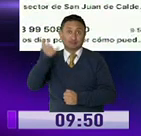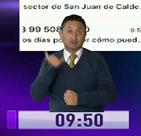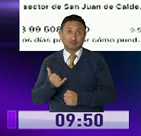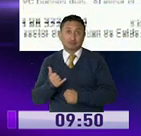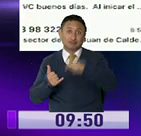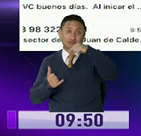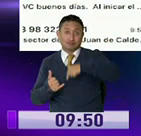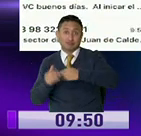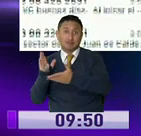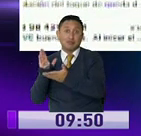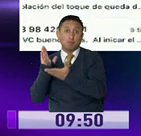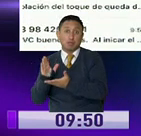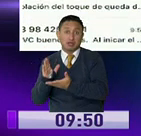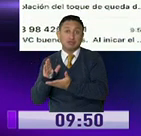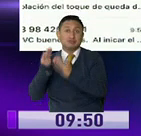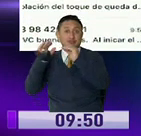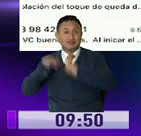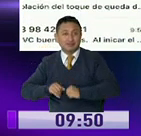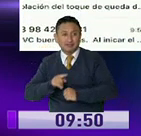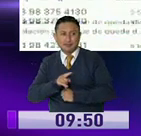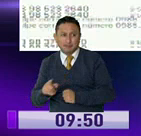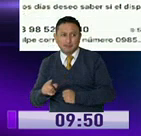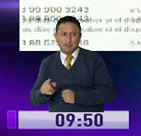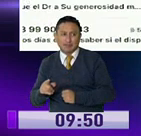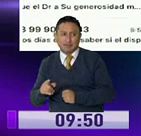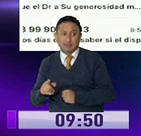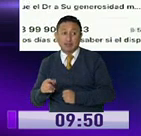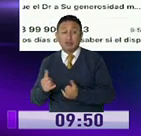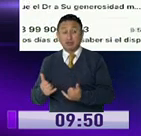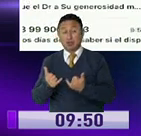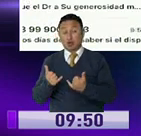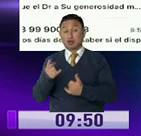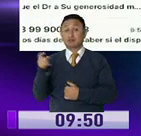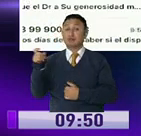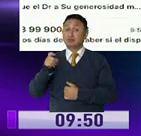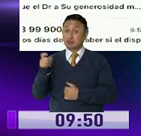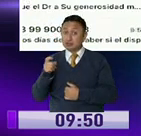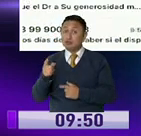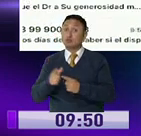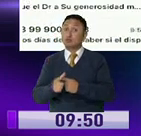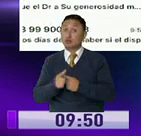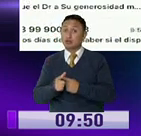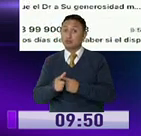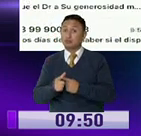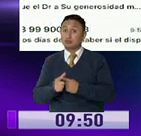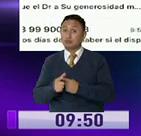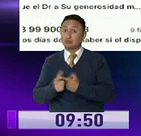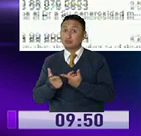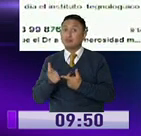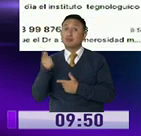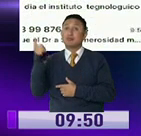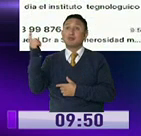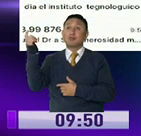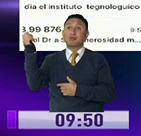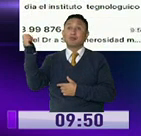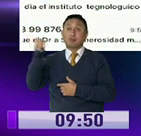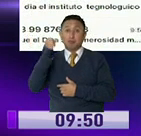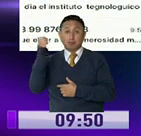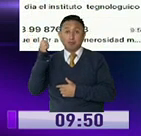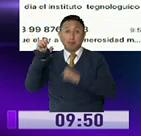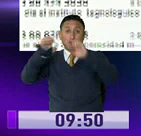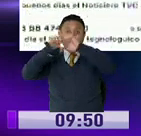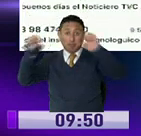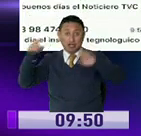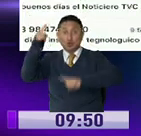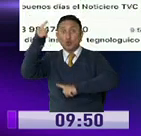claro, el IES también tiene que liberar un poco y mirar, o sea, cómo está el tema de las aportaciones. Si una empresa ha fallado un mes,